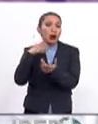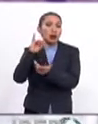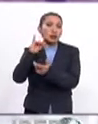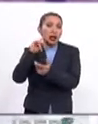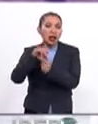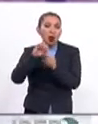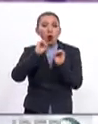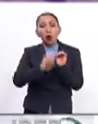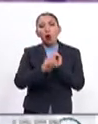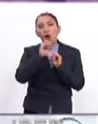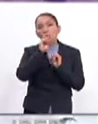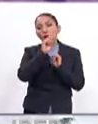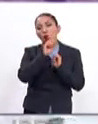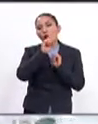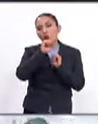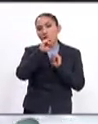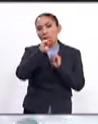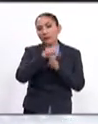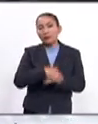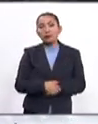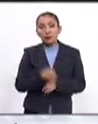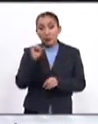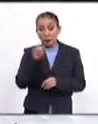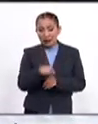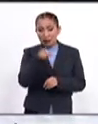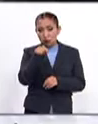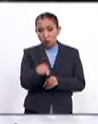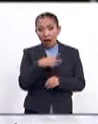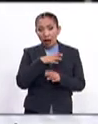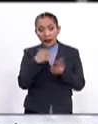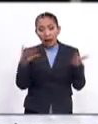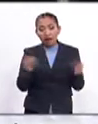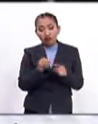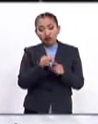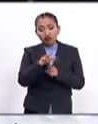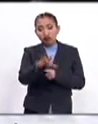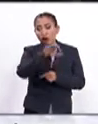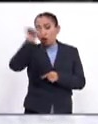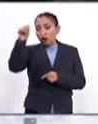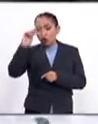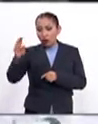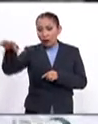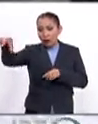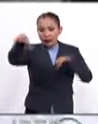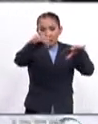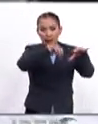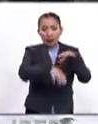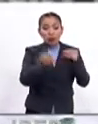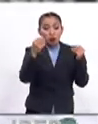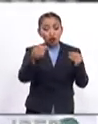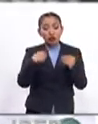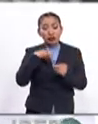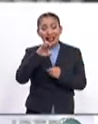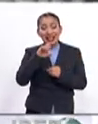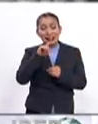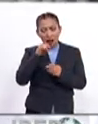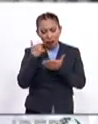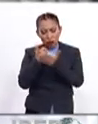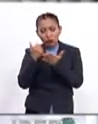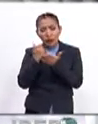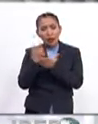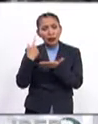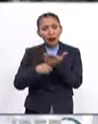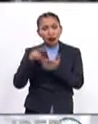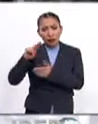Politécnico o a la propia Universidad Nacional. A raíz de esto hubo un gran impacto para las otras universidades y muchos exiliados colaboraron